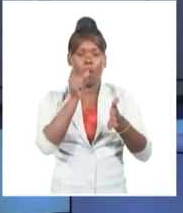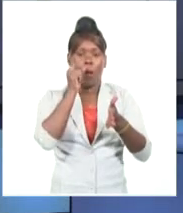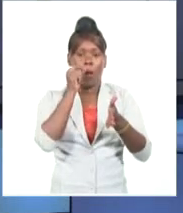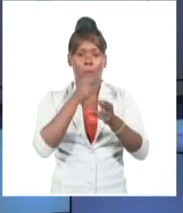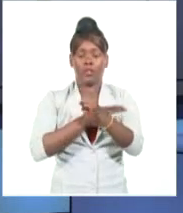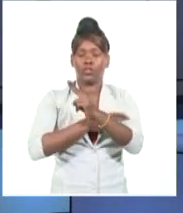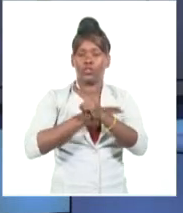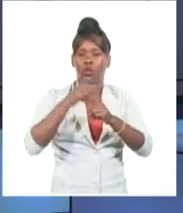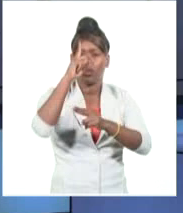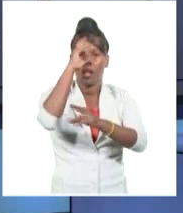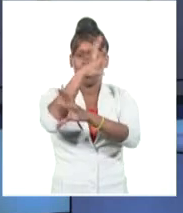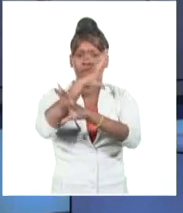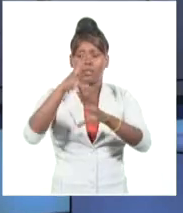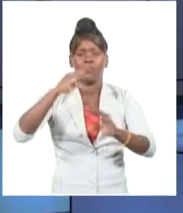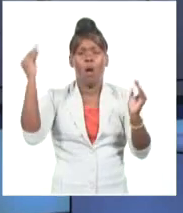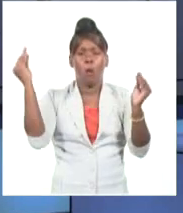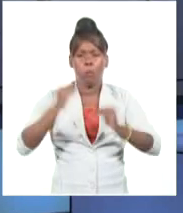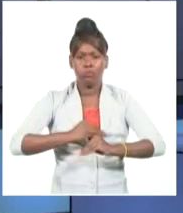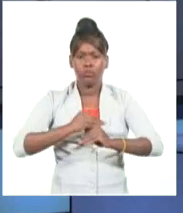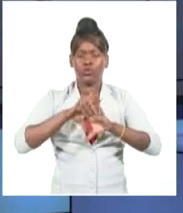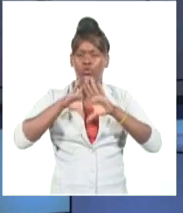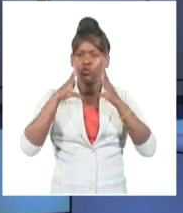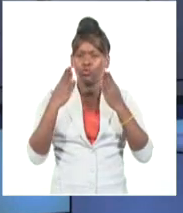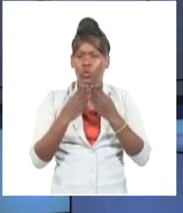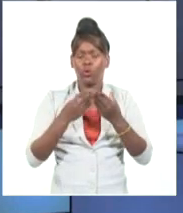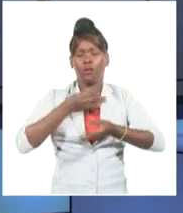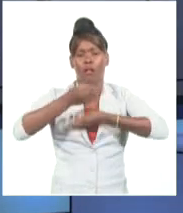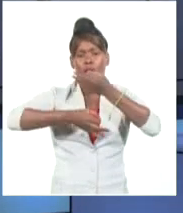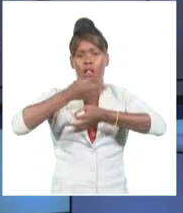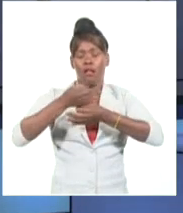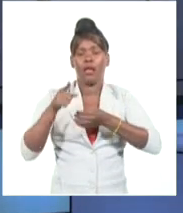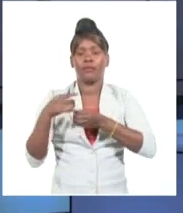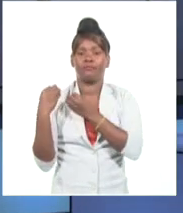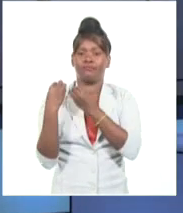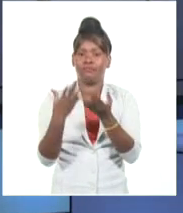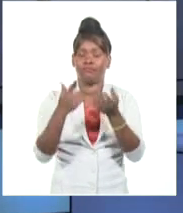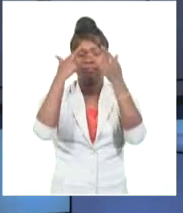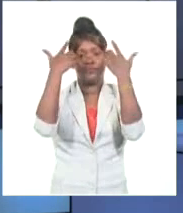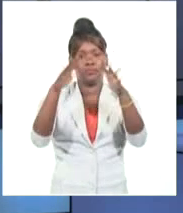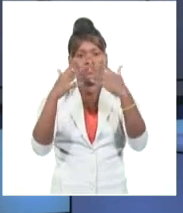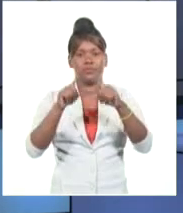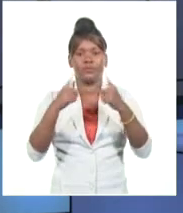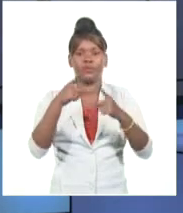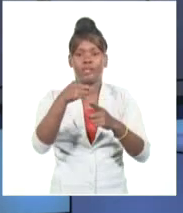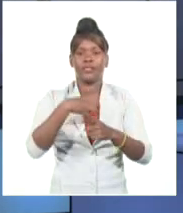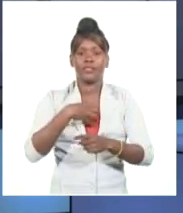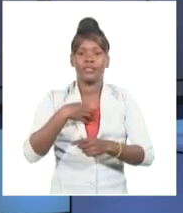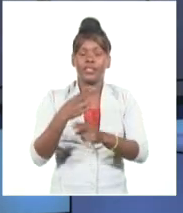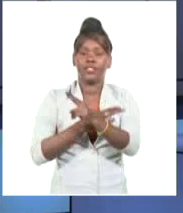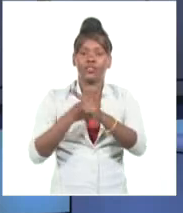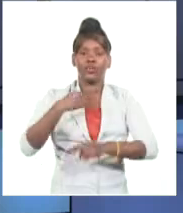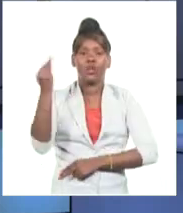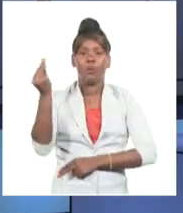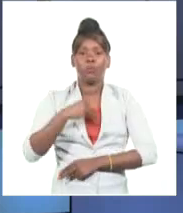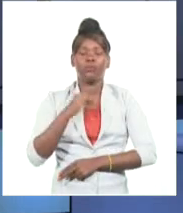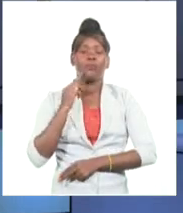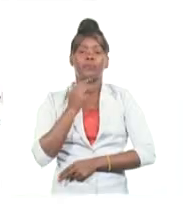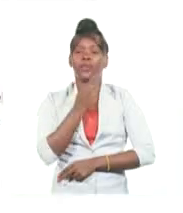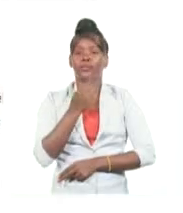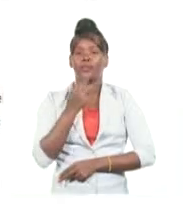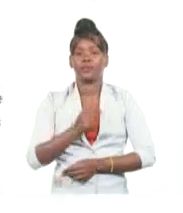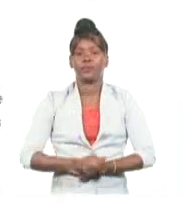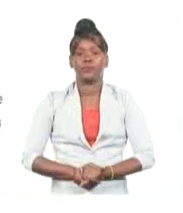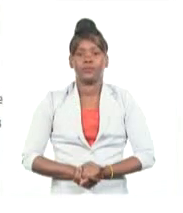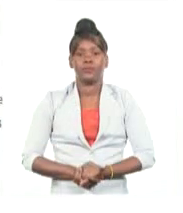Sarracino Magliñat, investigador titular del equipo de la edición crítica de las obras completas del apóstol en el Centro de Estudios Martianos.